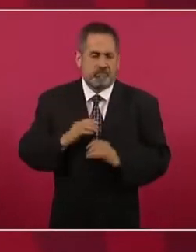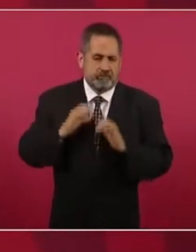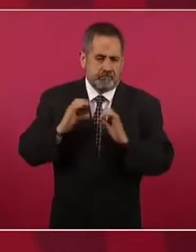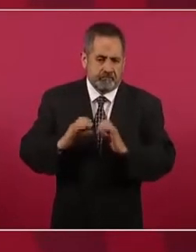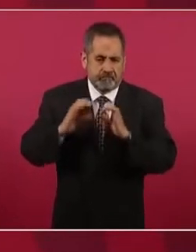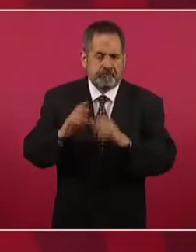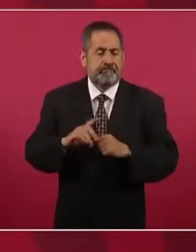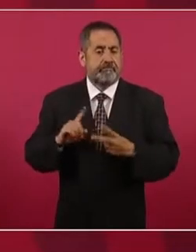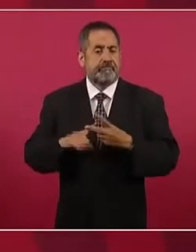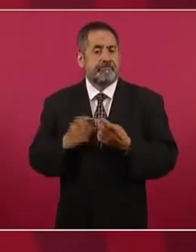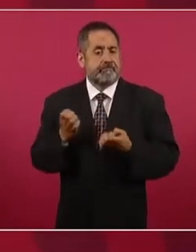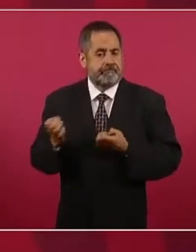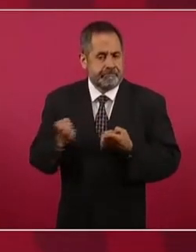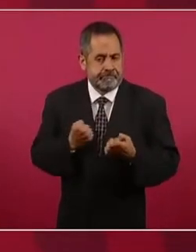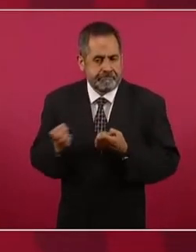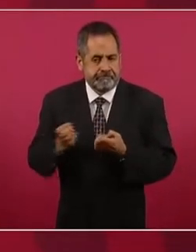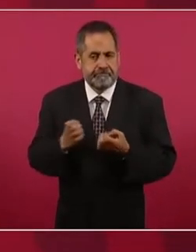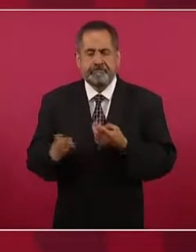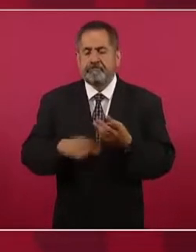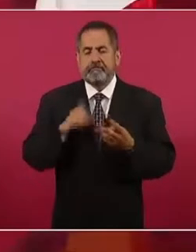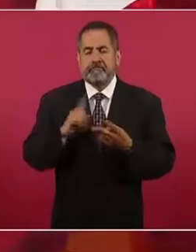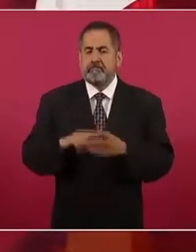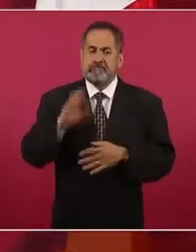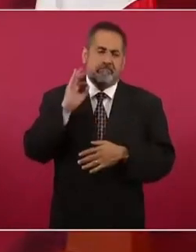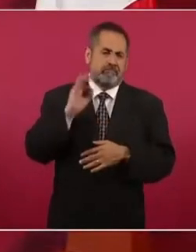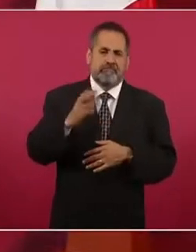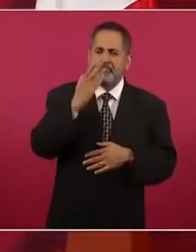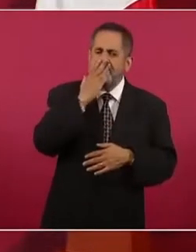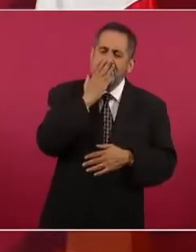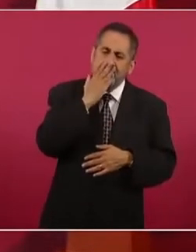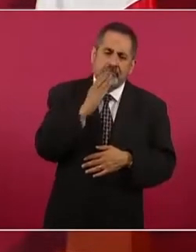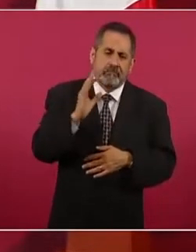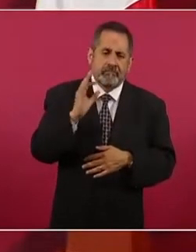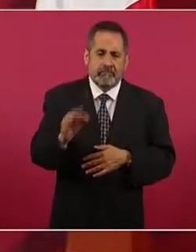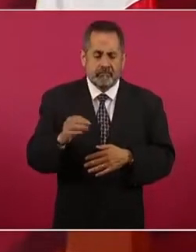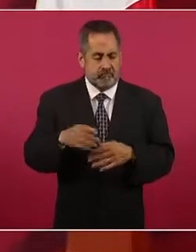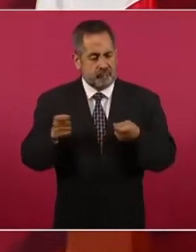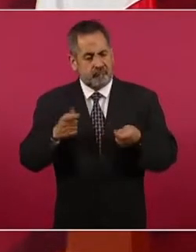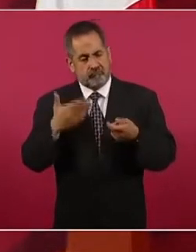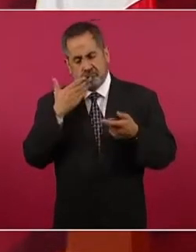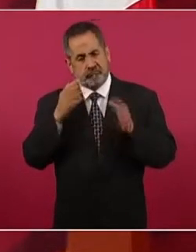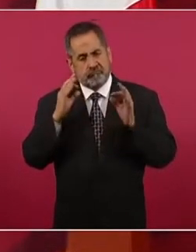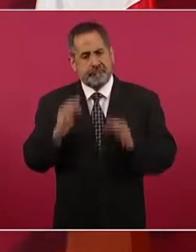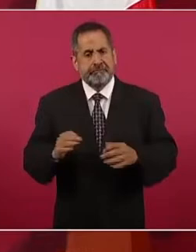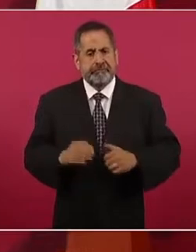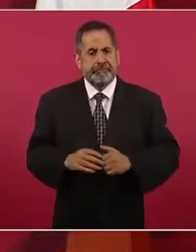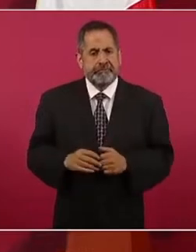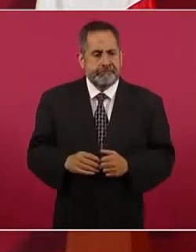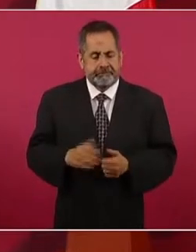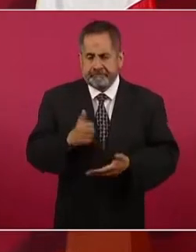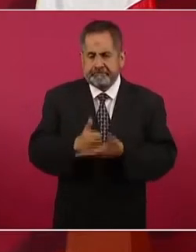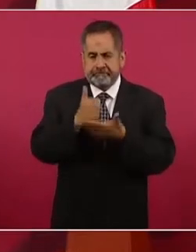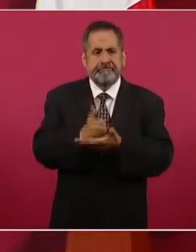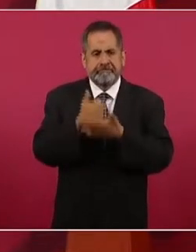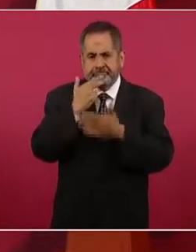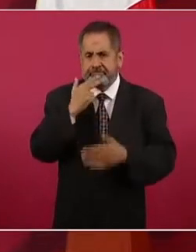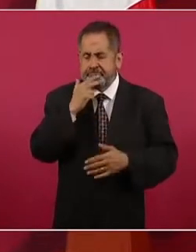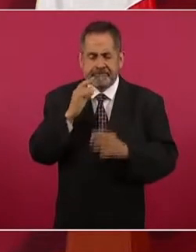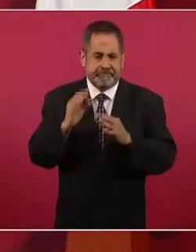hace uno ejercicio, pueden ser controladas, atendidas.